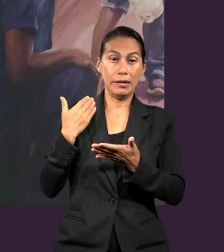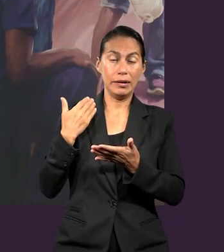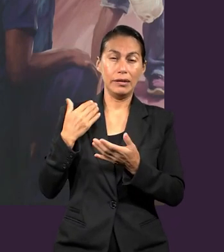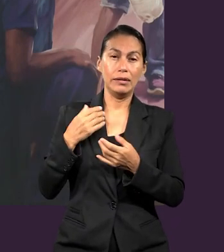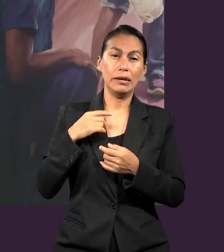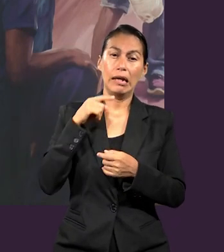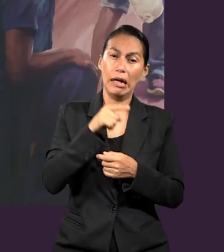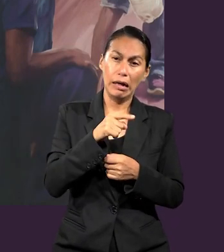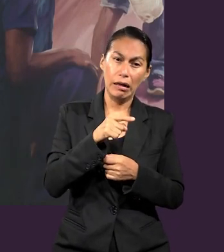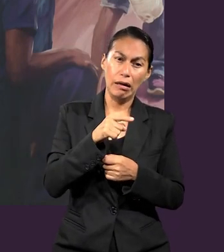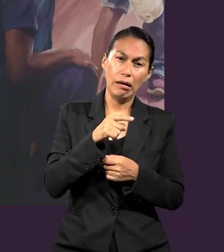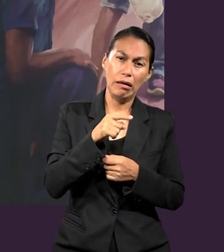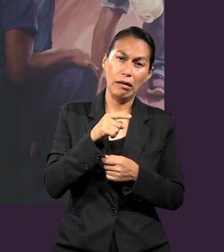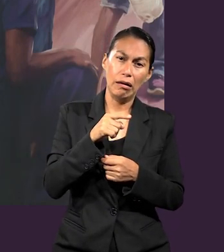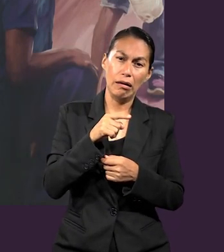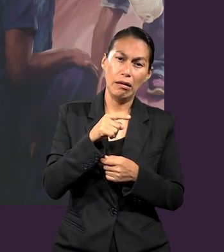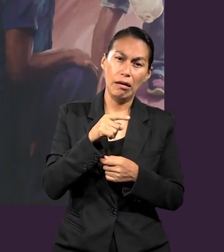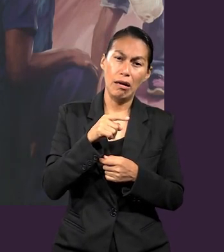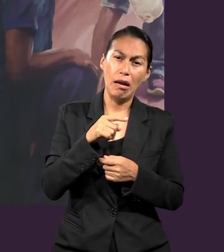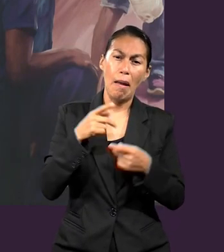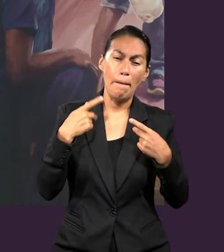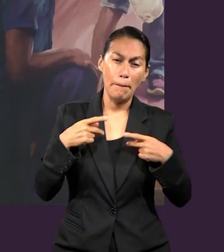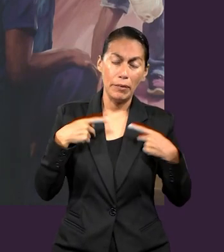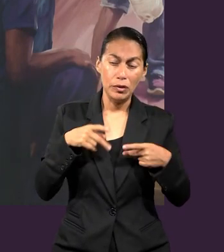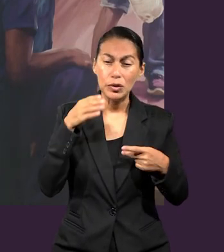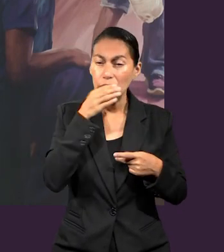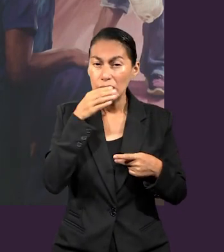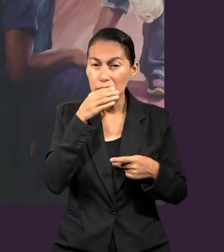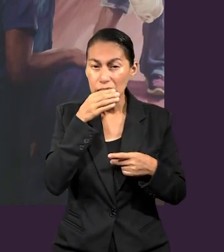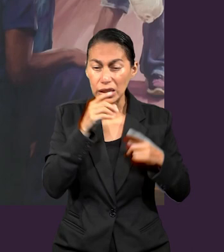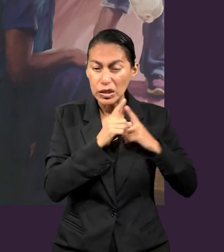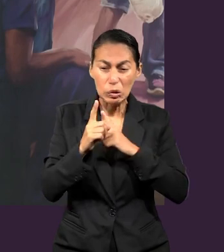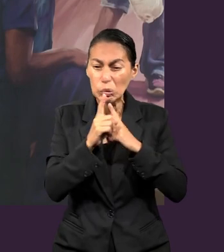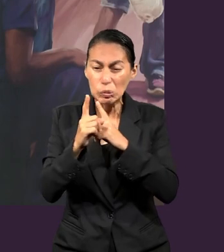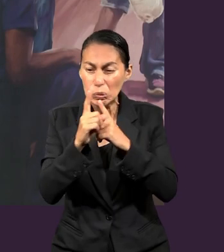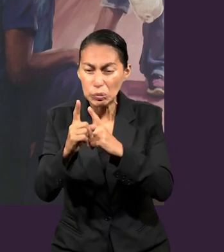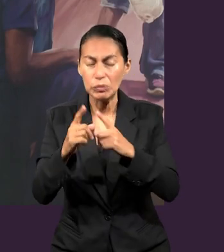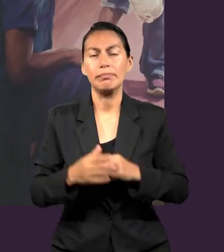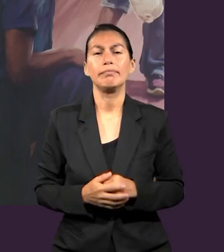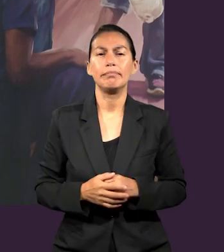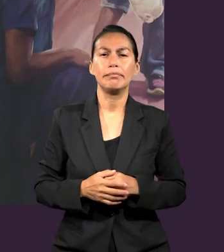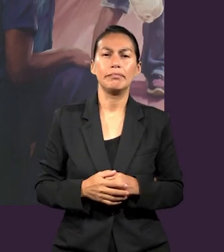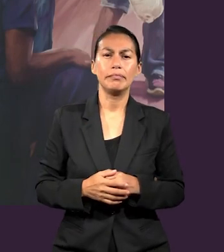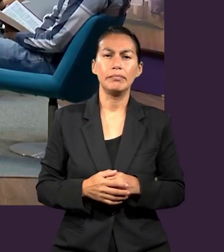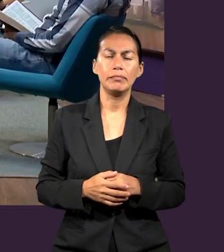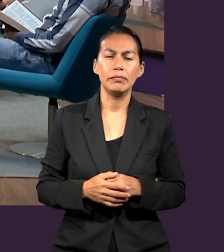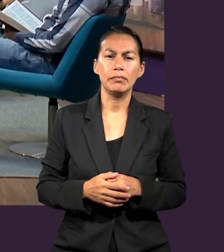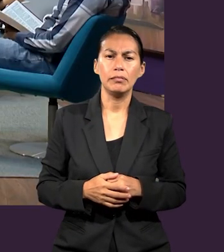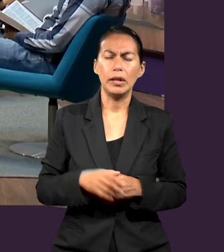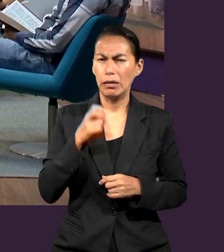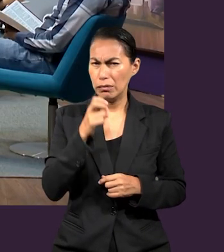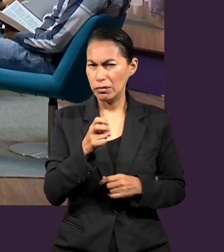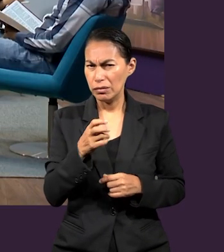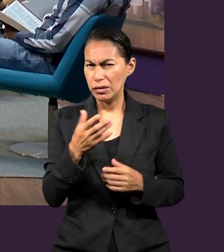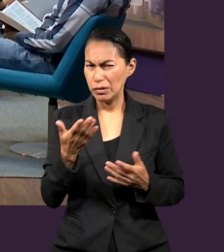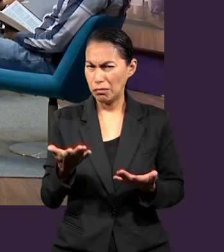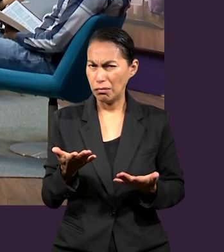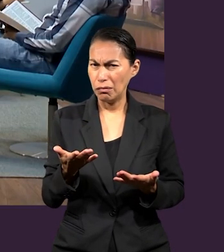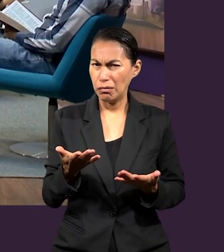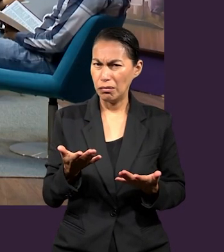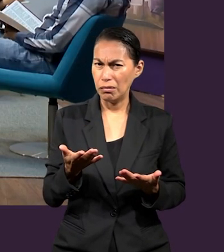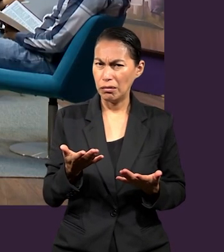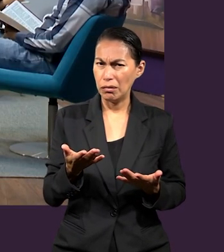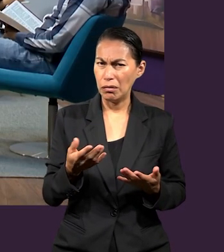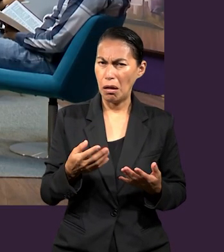persona que se dedicaba a perseguir precisamente a los seguidores de Cristo. Entonces, han